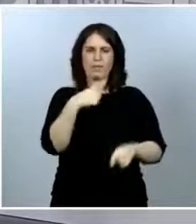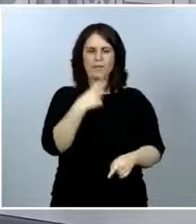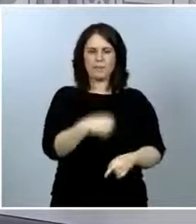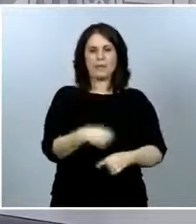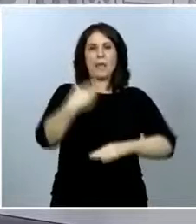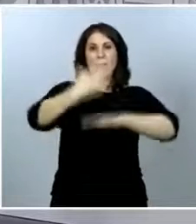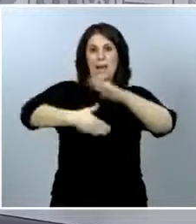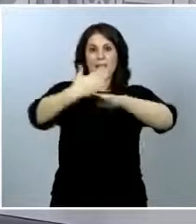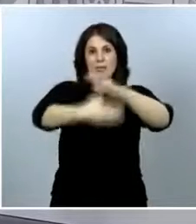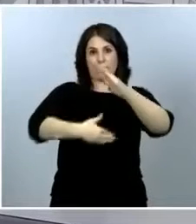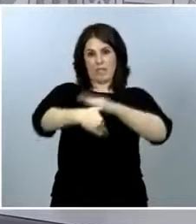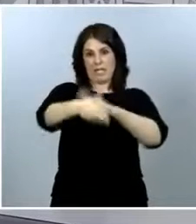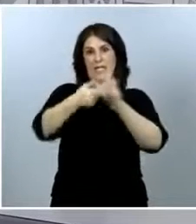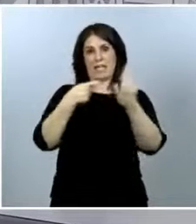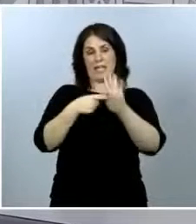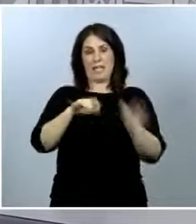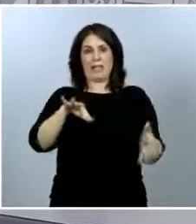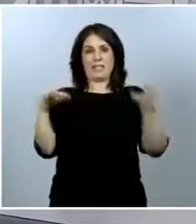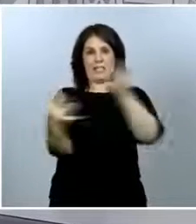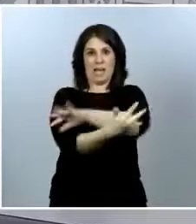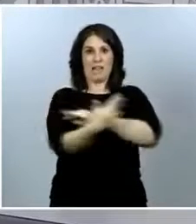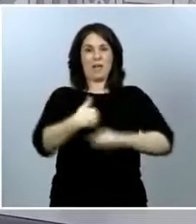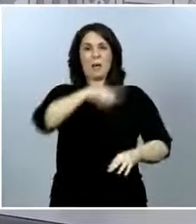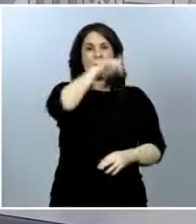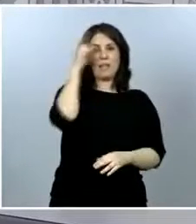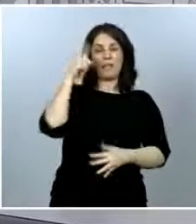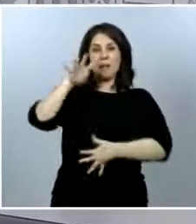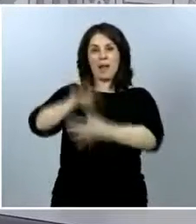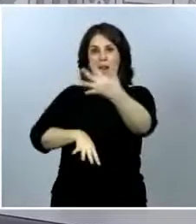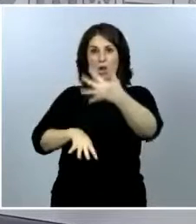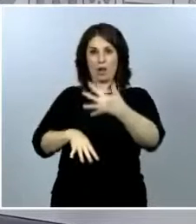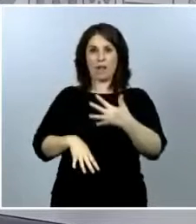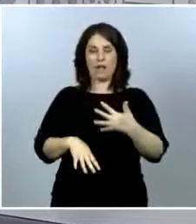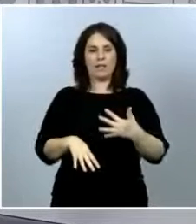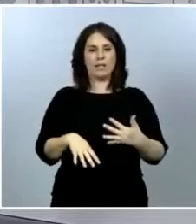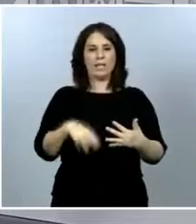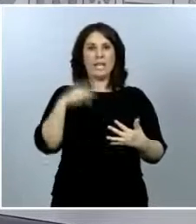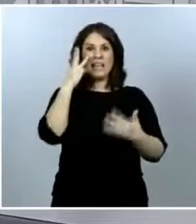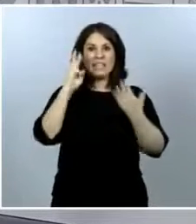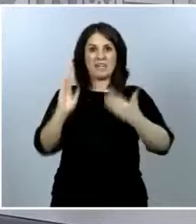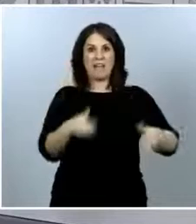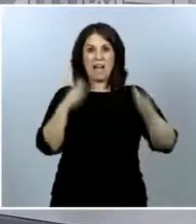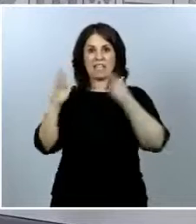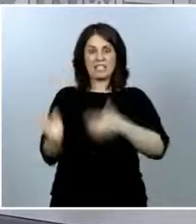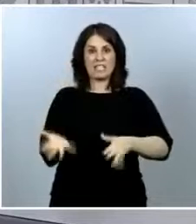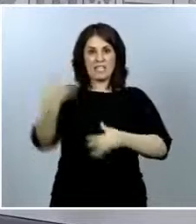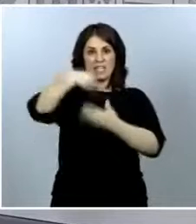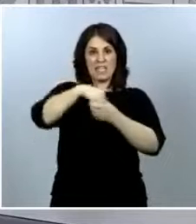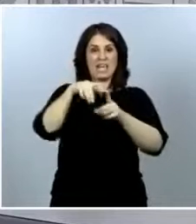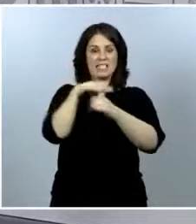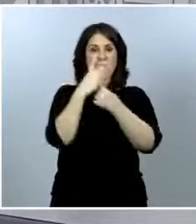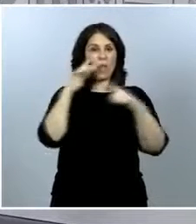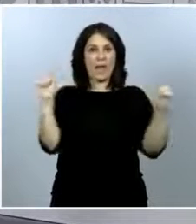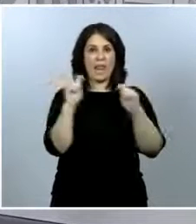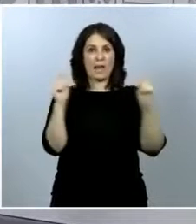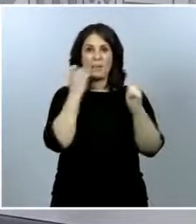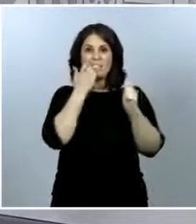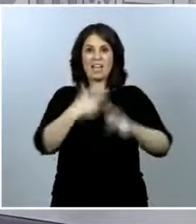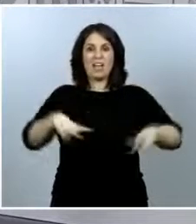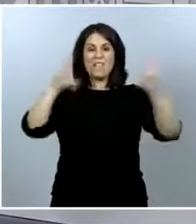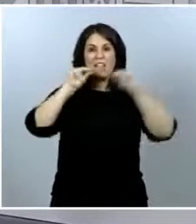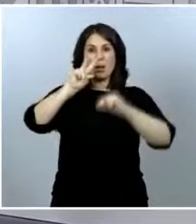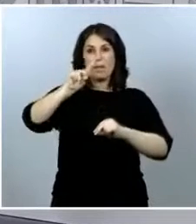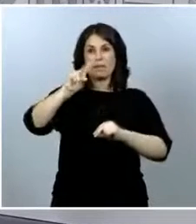desescalada, Madrid y Barcelona en ningún caso van a completar las tres fases dentro del estado de alarma si este termina el 21 de junio,